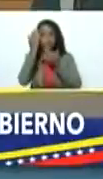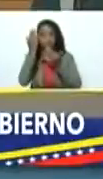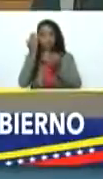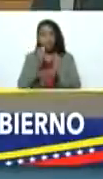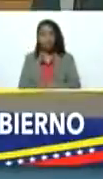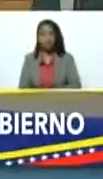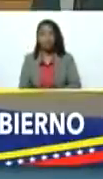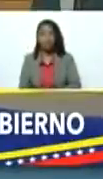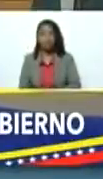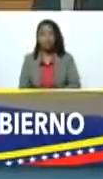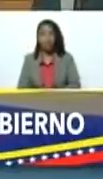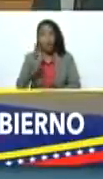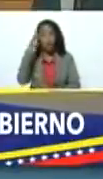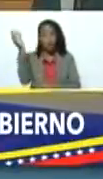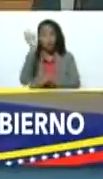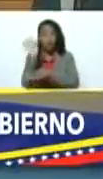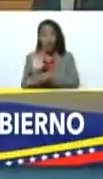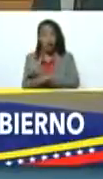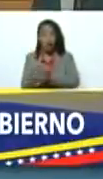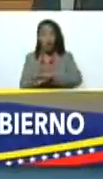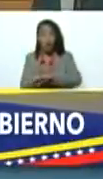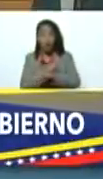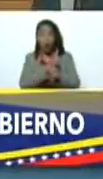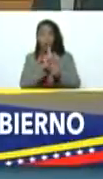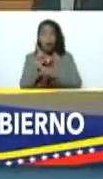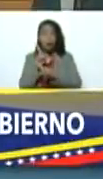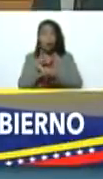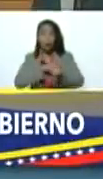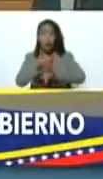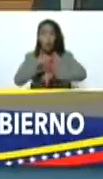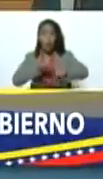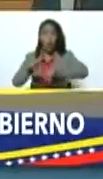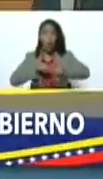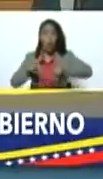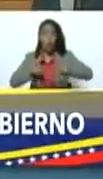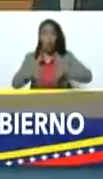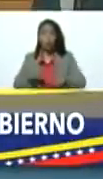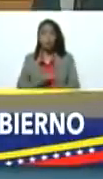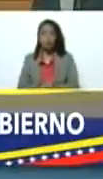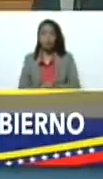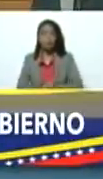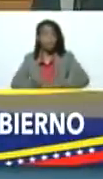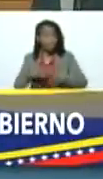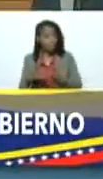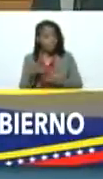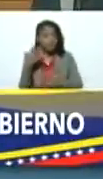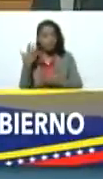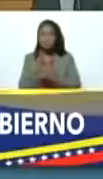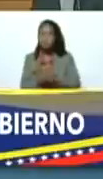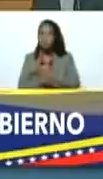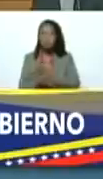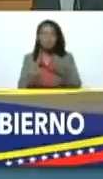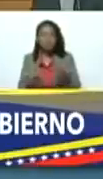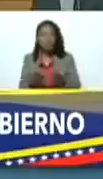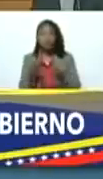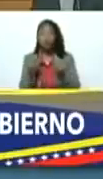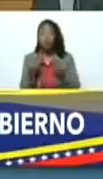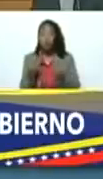El Consejo Federal de Gobierno es una instancia de coordinación que sirve, pero sirve para mucho.